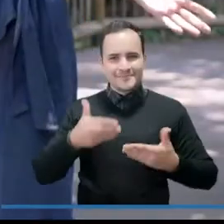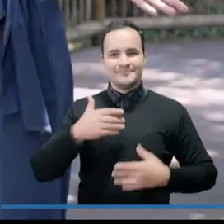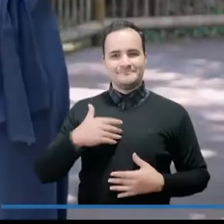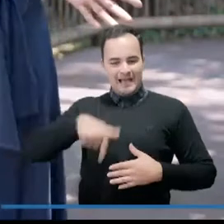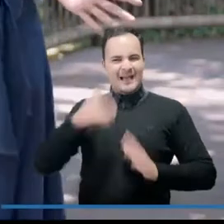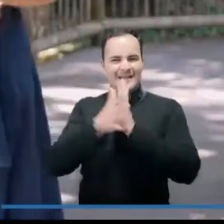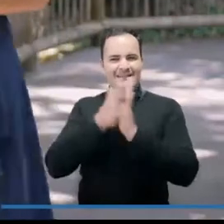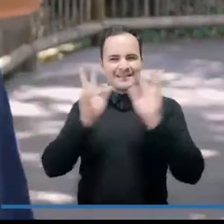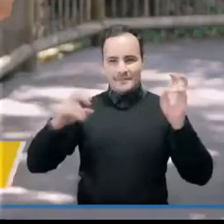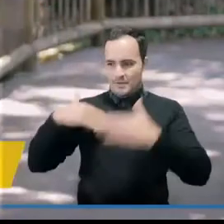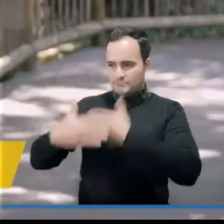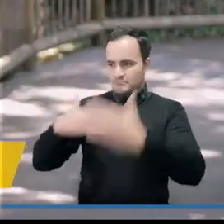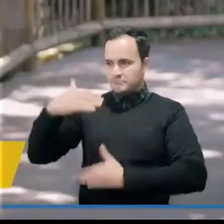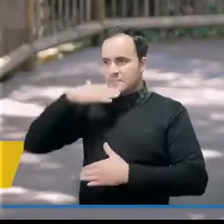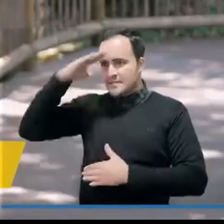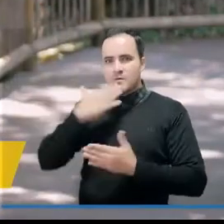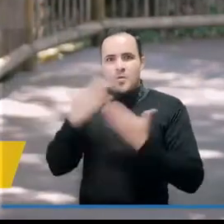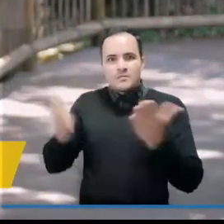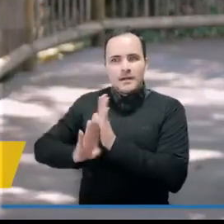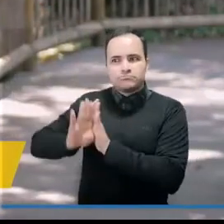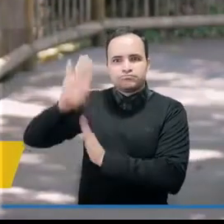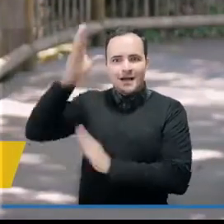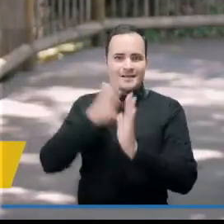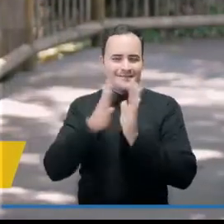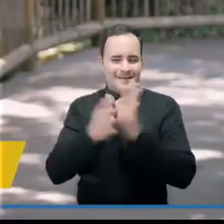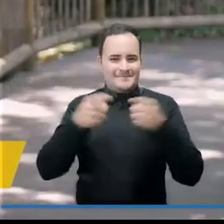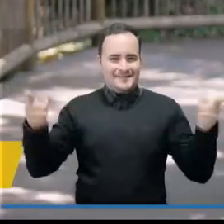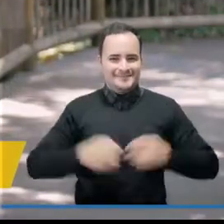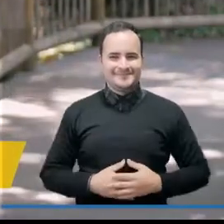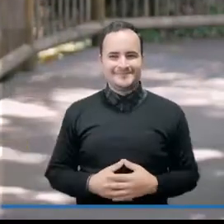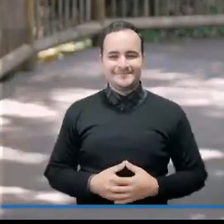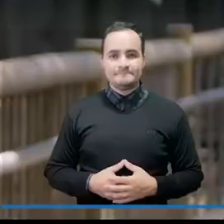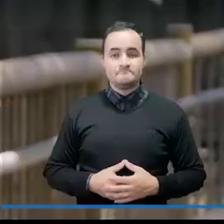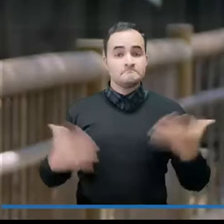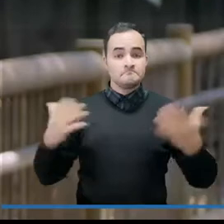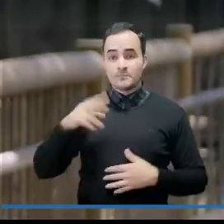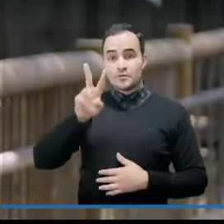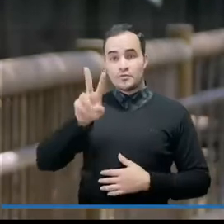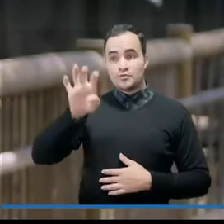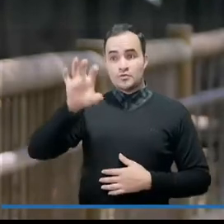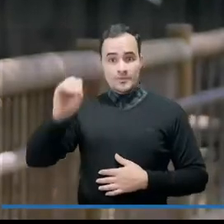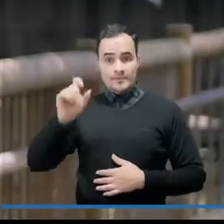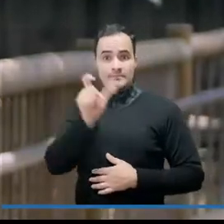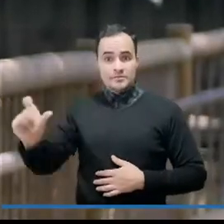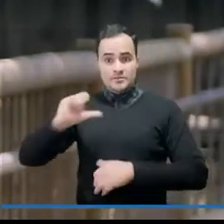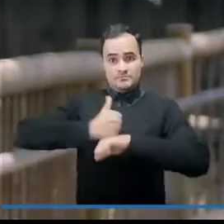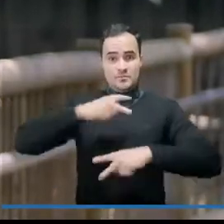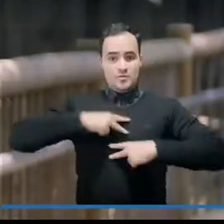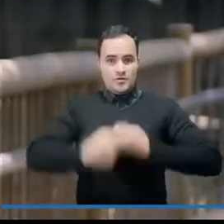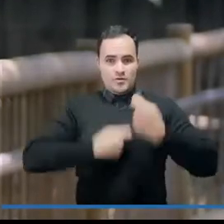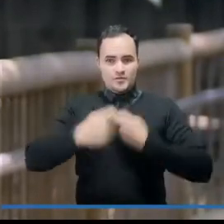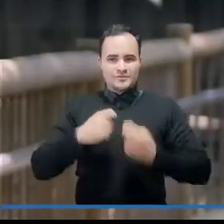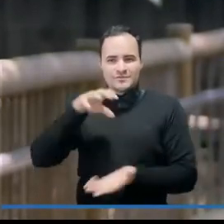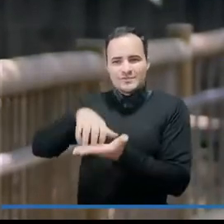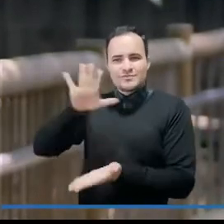Bienvenidos a Medellín Conecta TV, aquí conocerás cómo avanza nuestra Medellín Futuro. 290 comerciantes